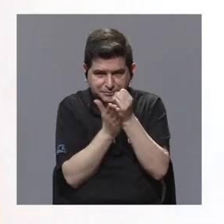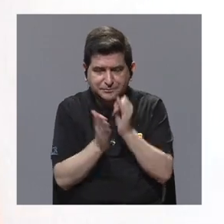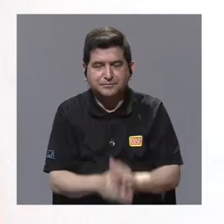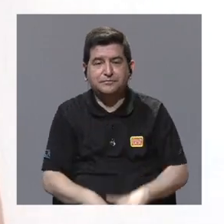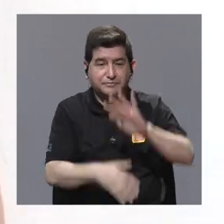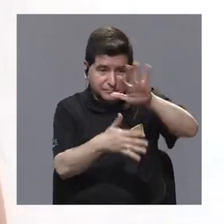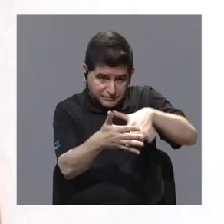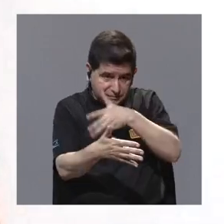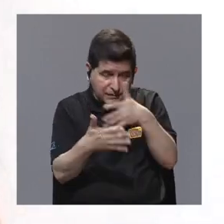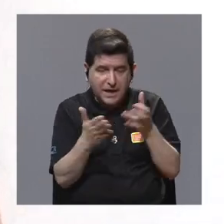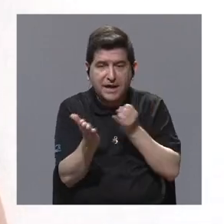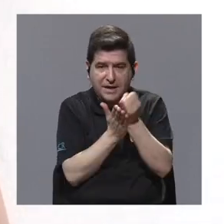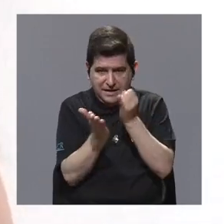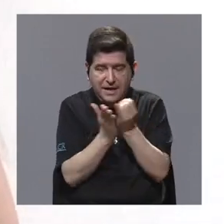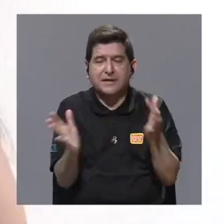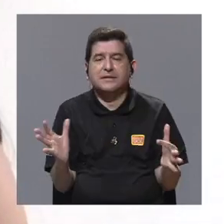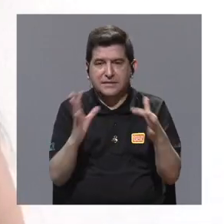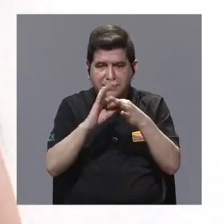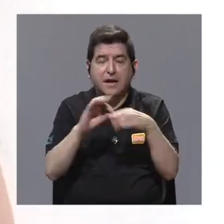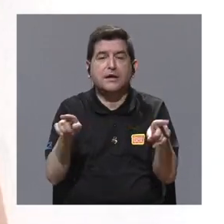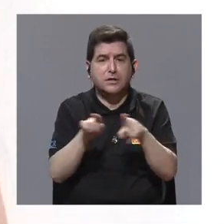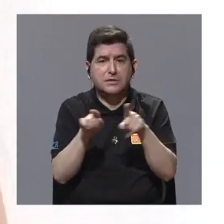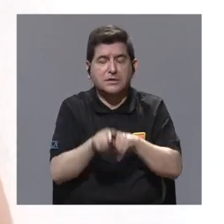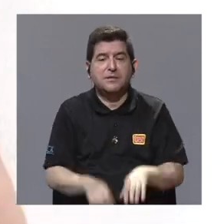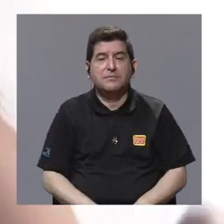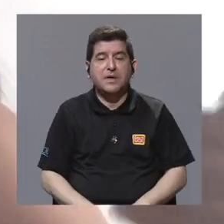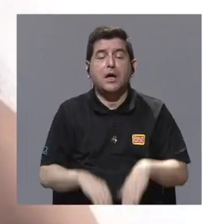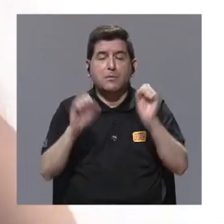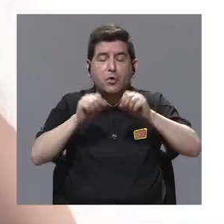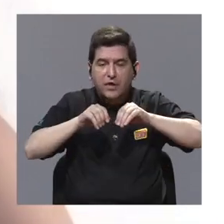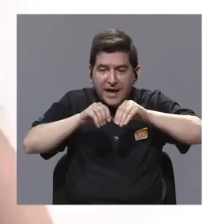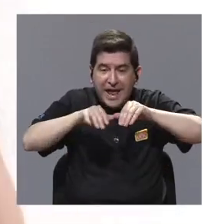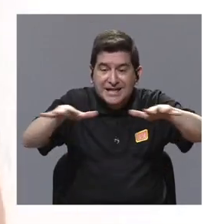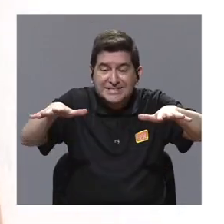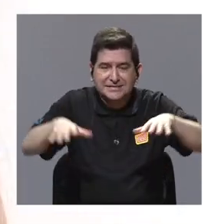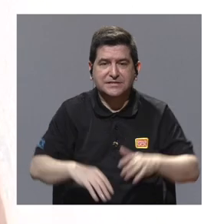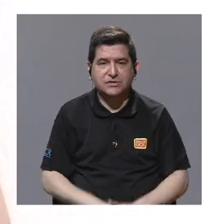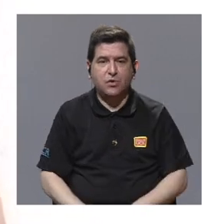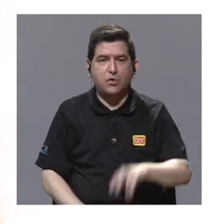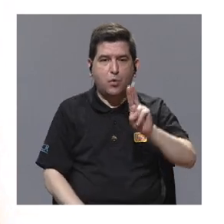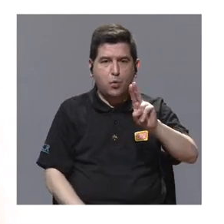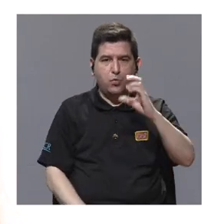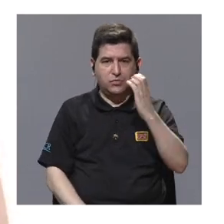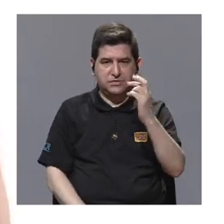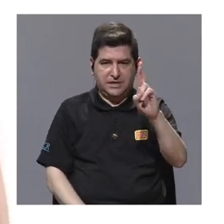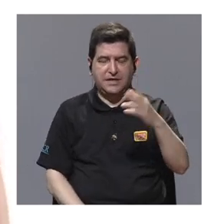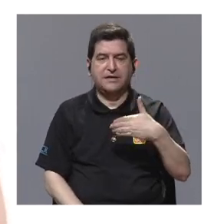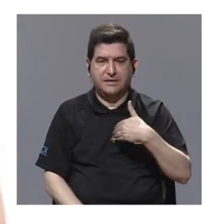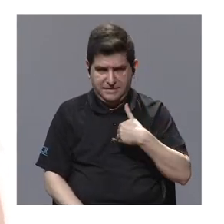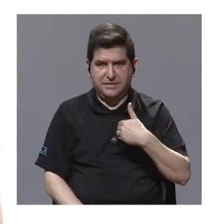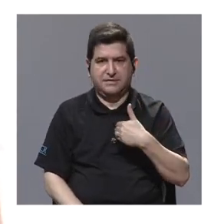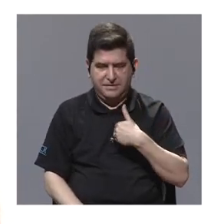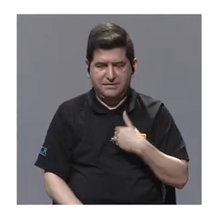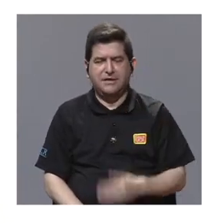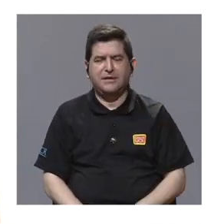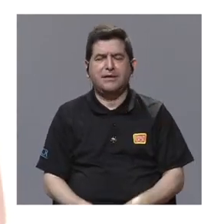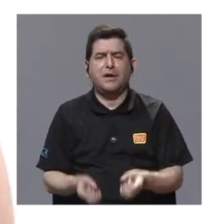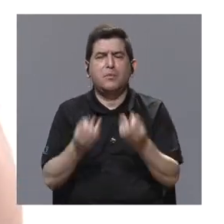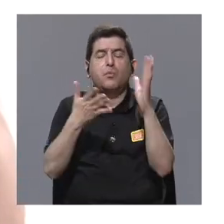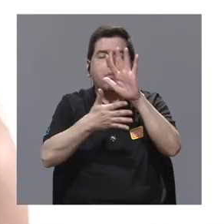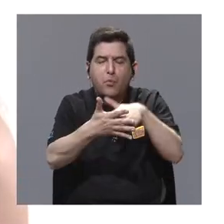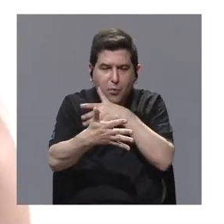de investigación, una agenda de investigación en torno a ella, incluso también de extensión, ¿verdad? Que sabemos que la Universidad de Costa Rica tiene